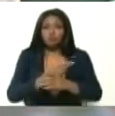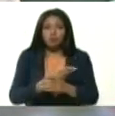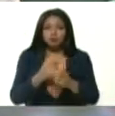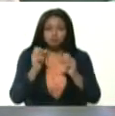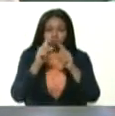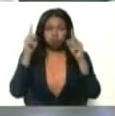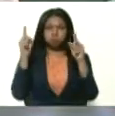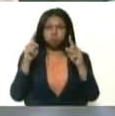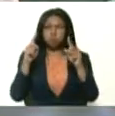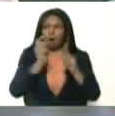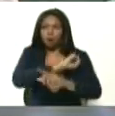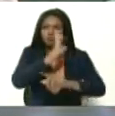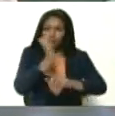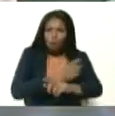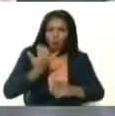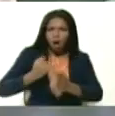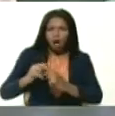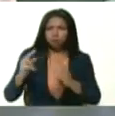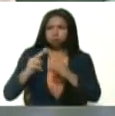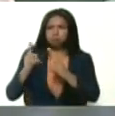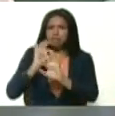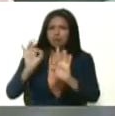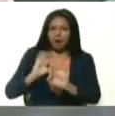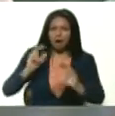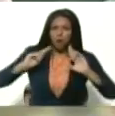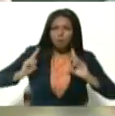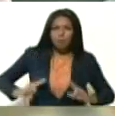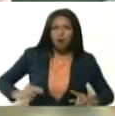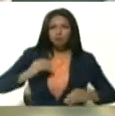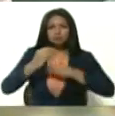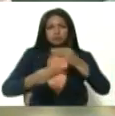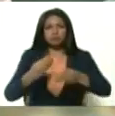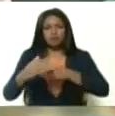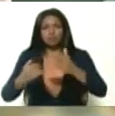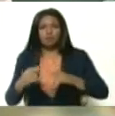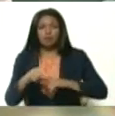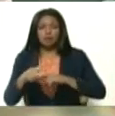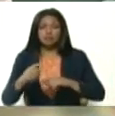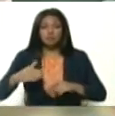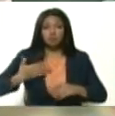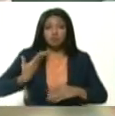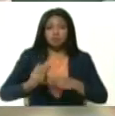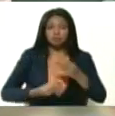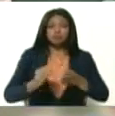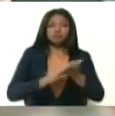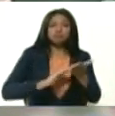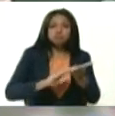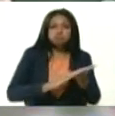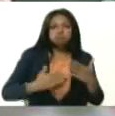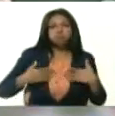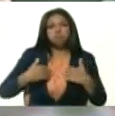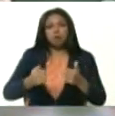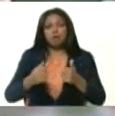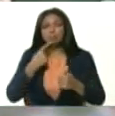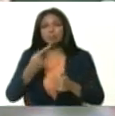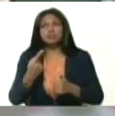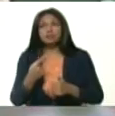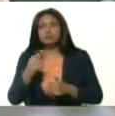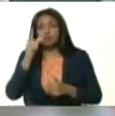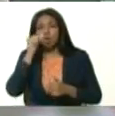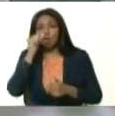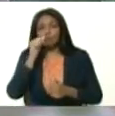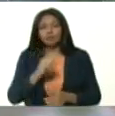desconocidas en el ser humano, creaba las condiciones que hacían posible la recuperación de la salud. Dice el padre